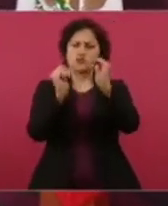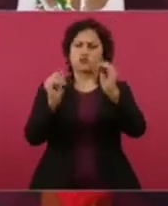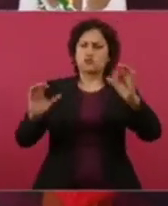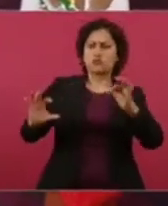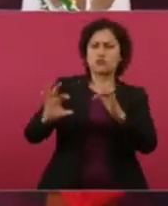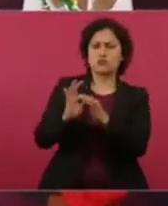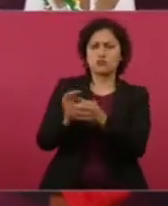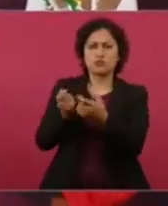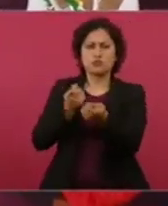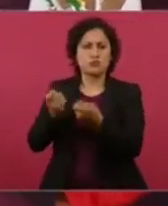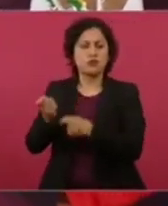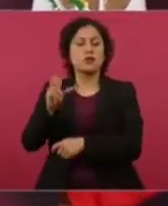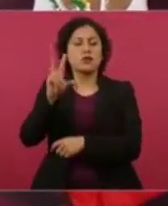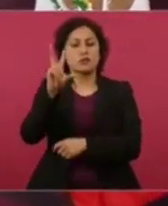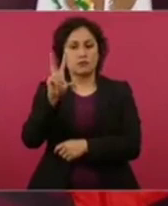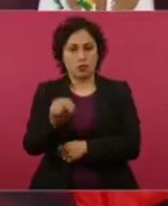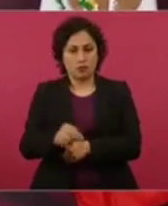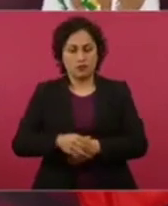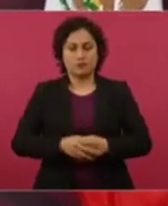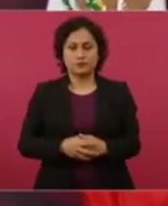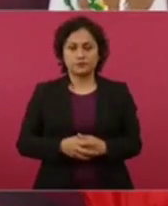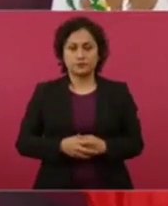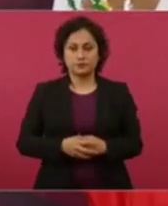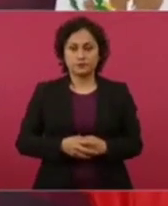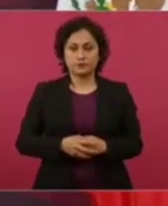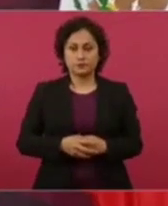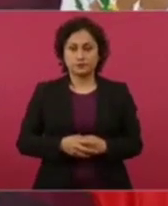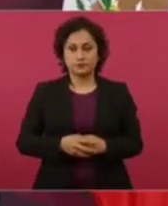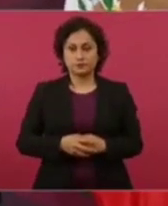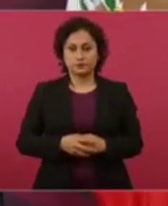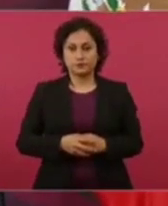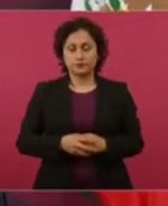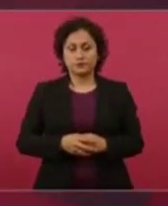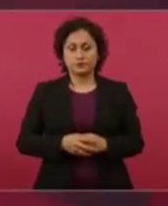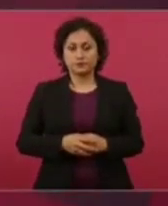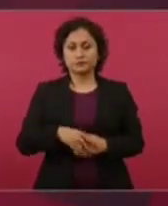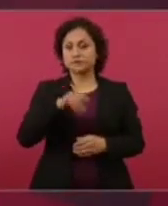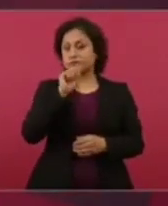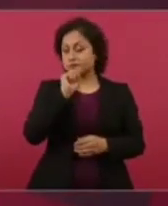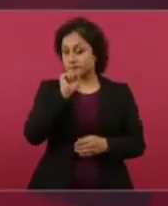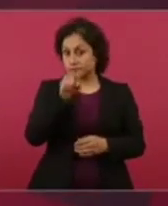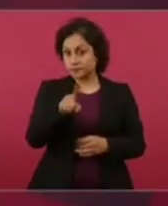también que